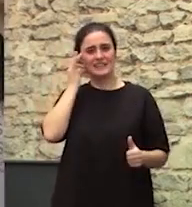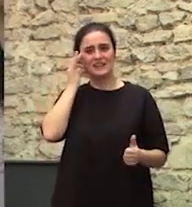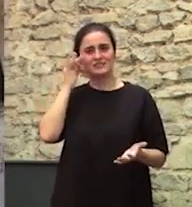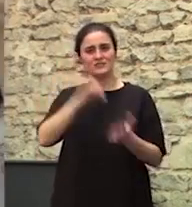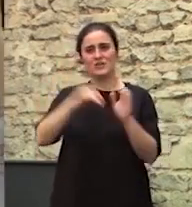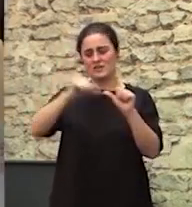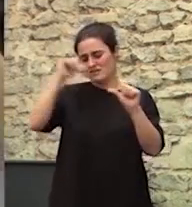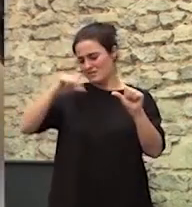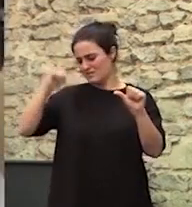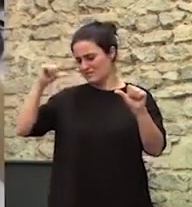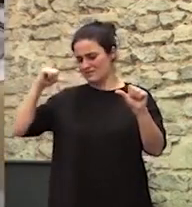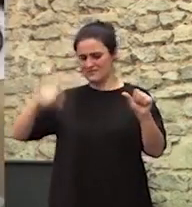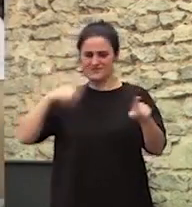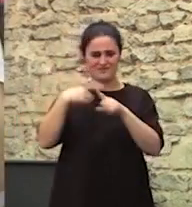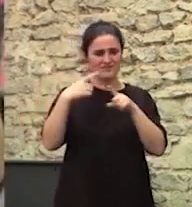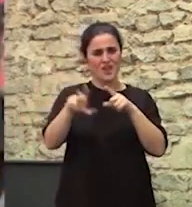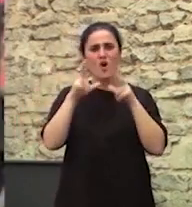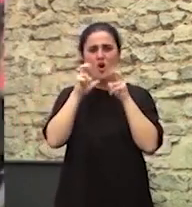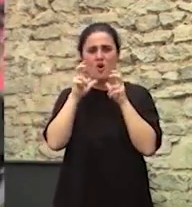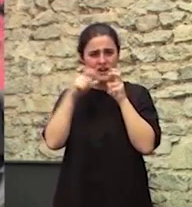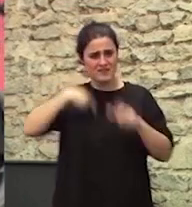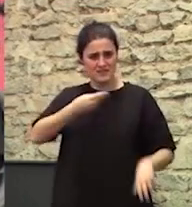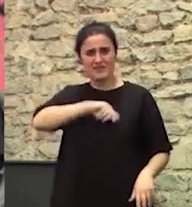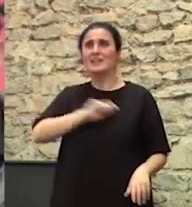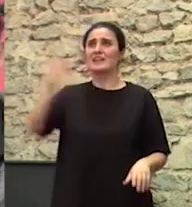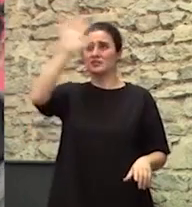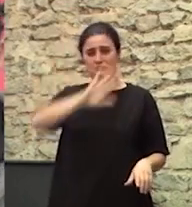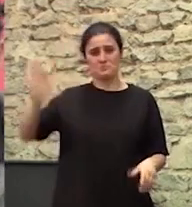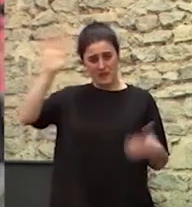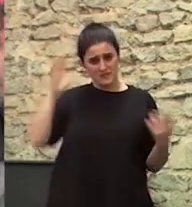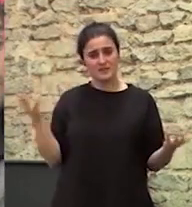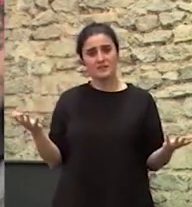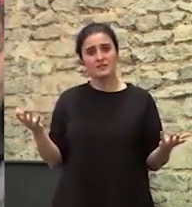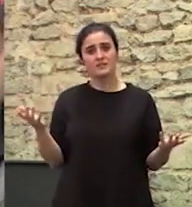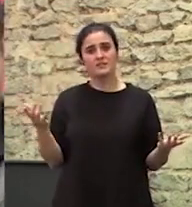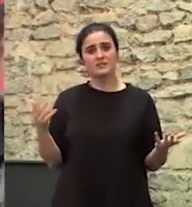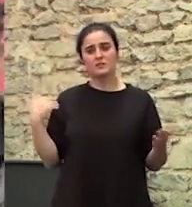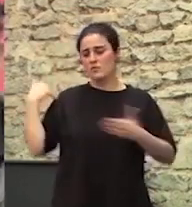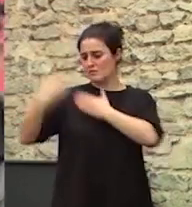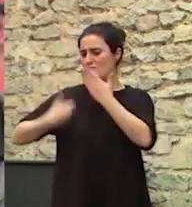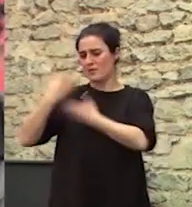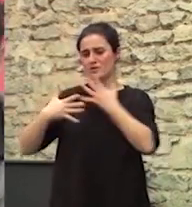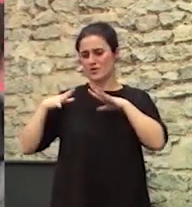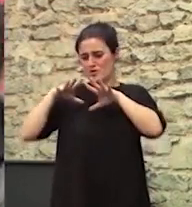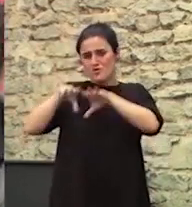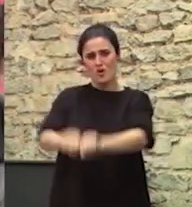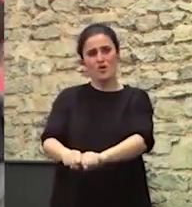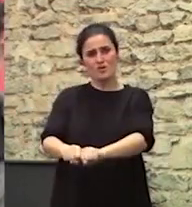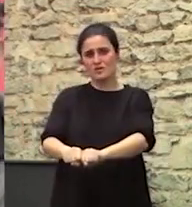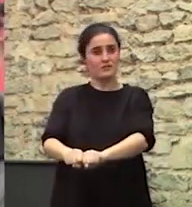cometido todo tipo de atrocidades En este estado En este país Y ha sido un proceso de colonización